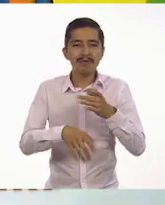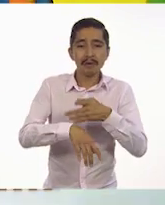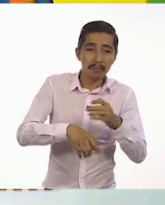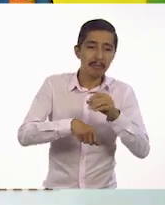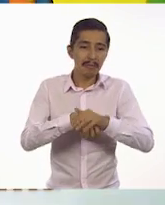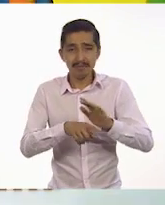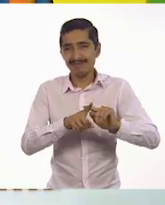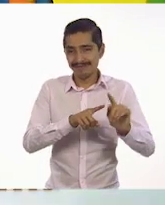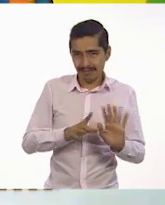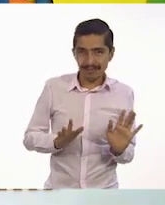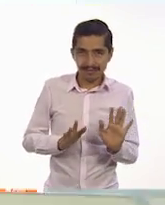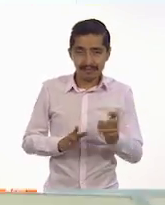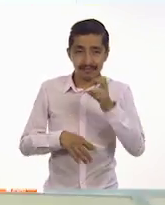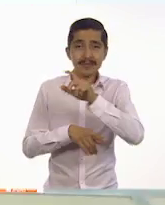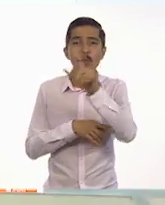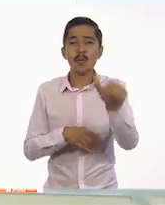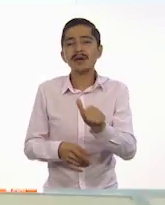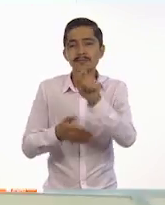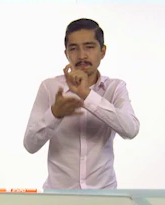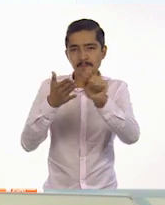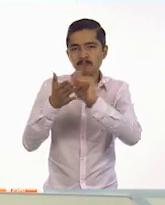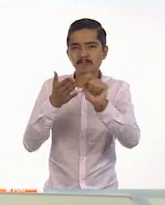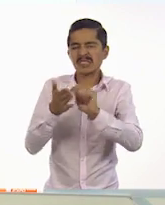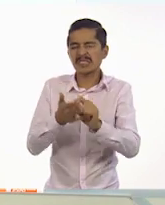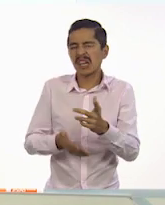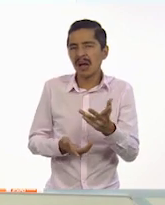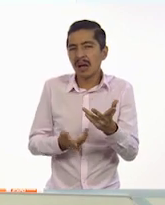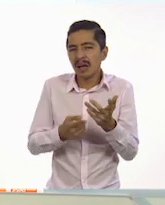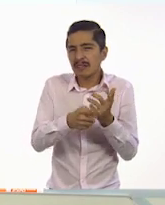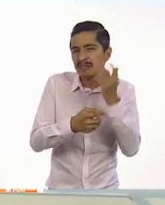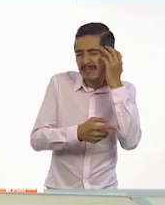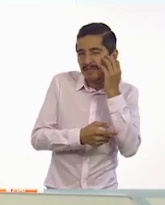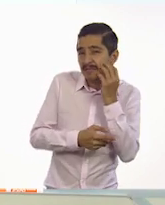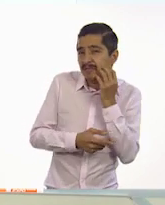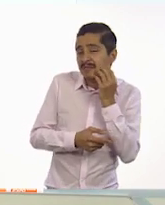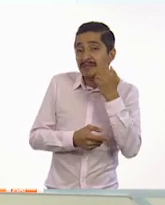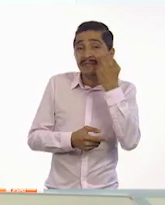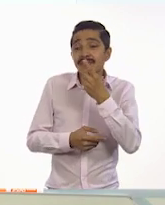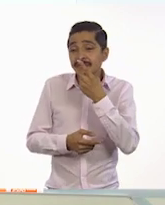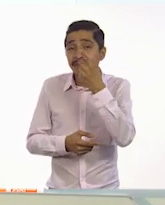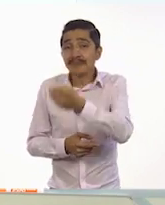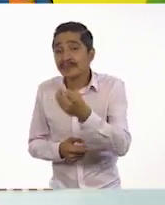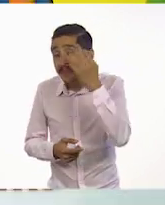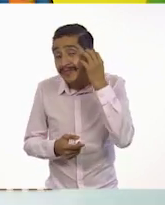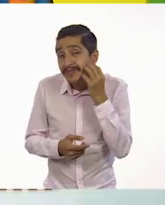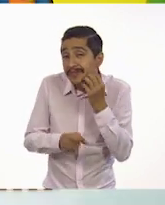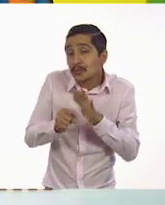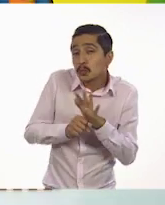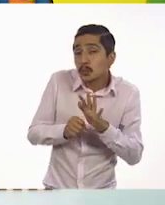escribir el mensaje de la carta. ¿Cuál era el mensaje que León le quería dar a la Leona?